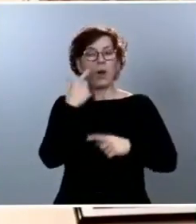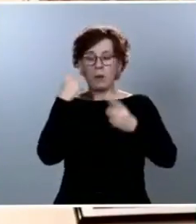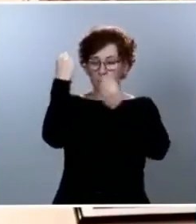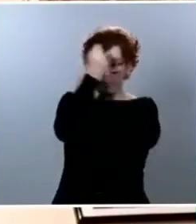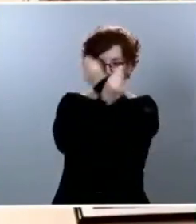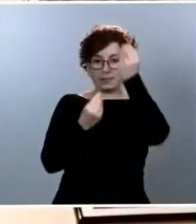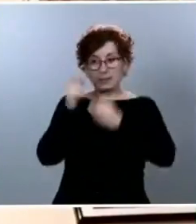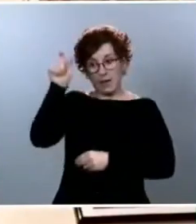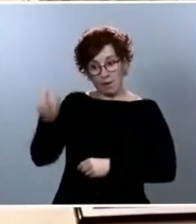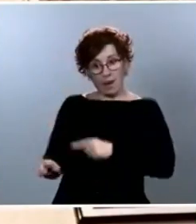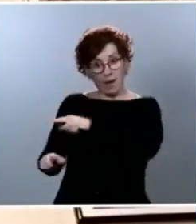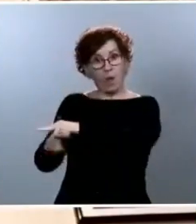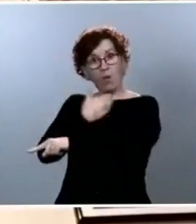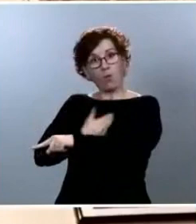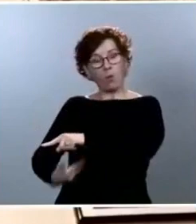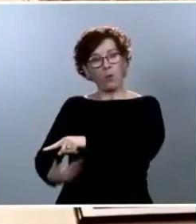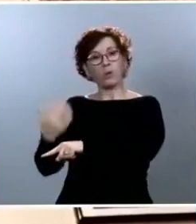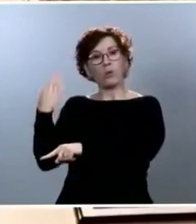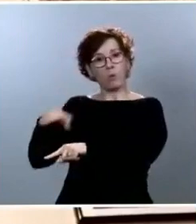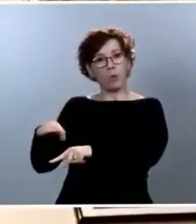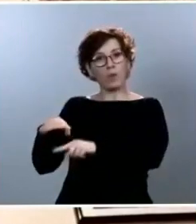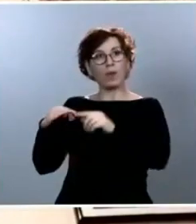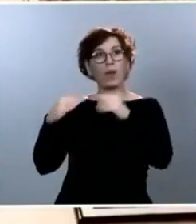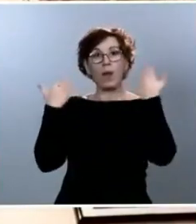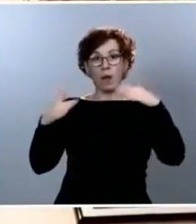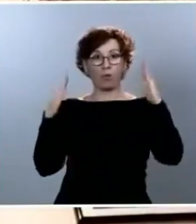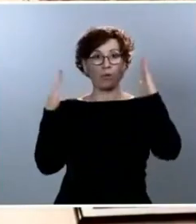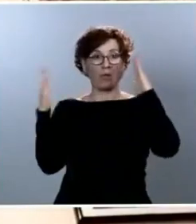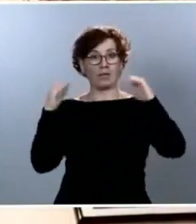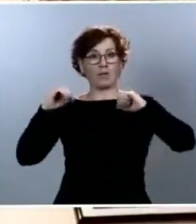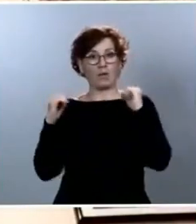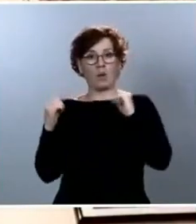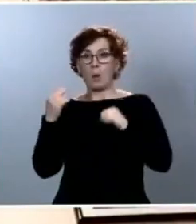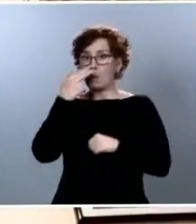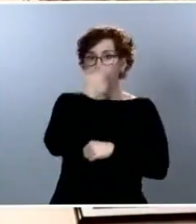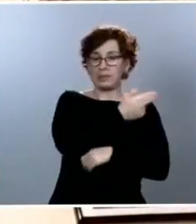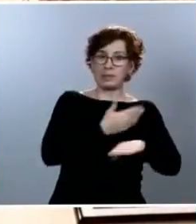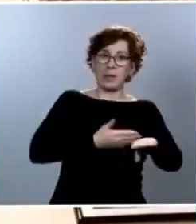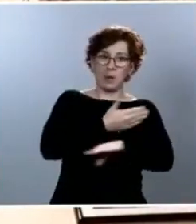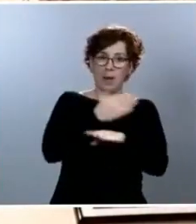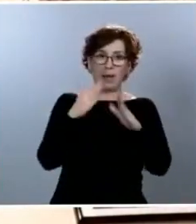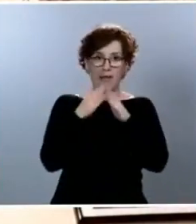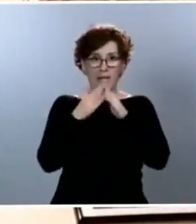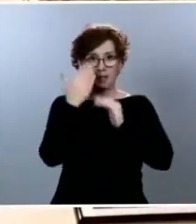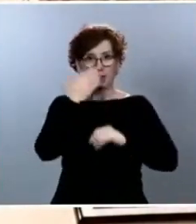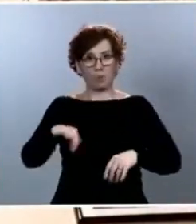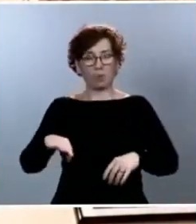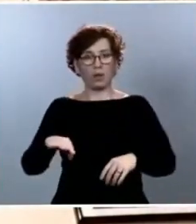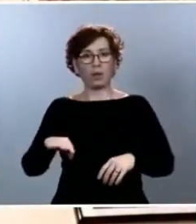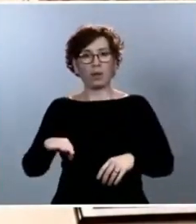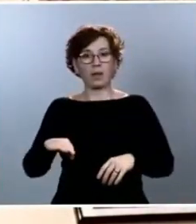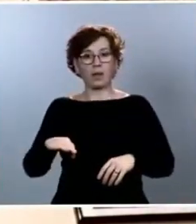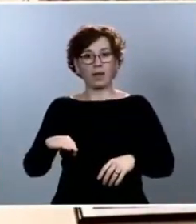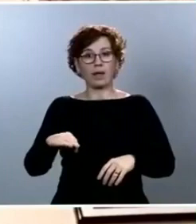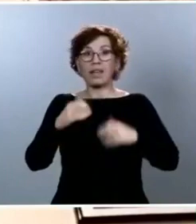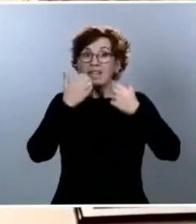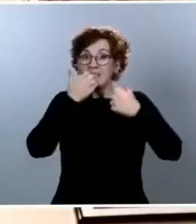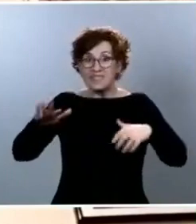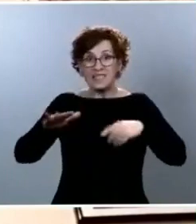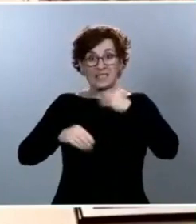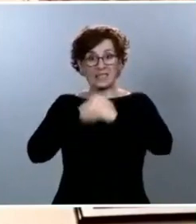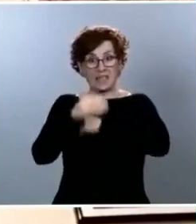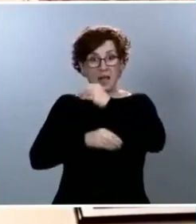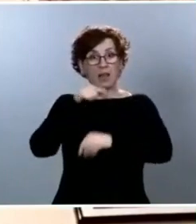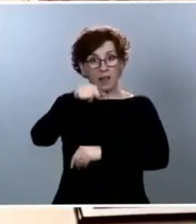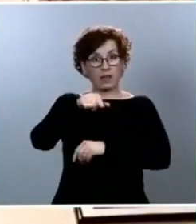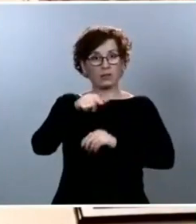casas durante el confinamiento. ¿No le parece que, de avanzarse en esta posibilidad, se produciría un trato discriminatorio frente a